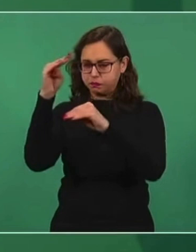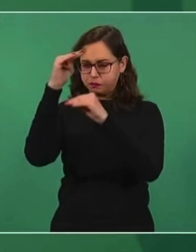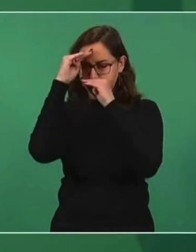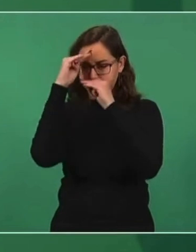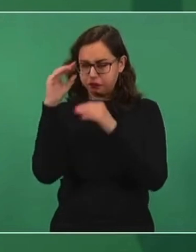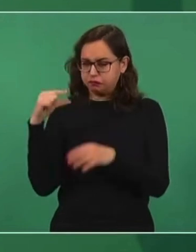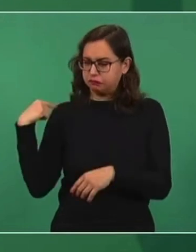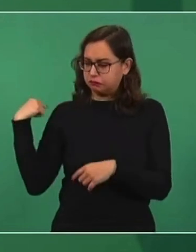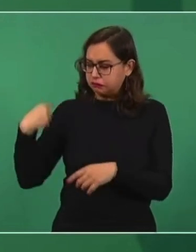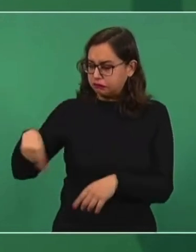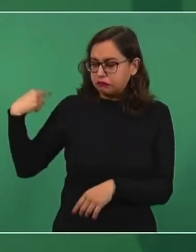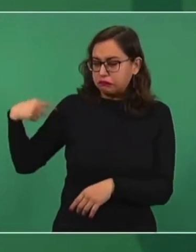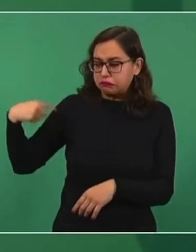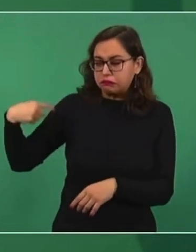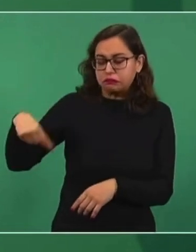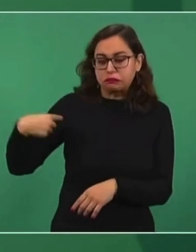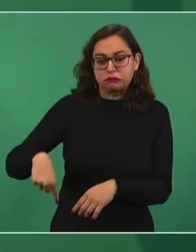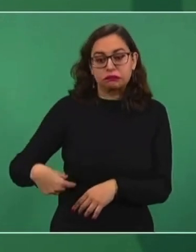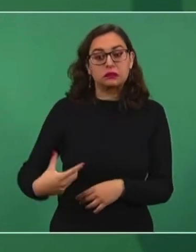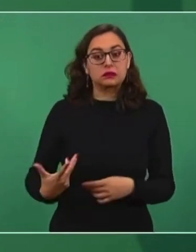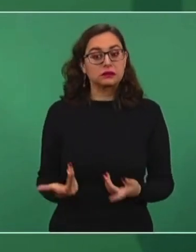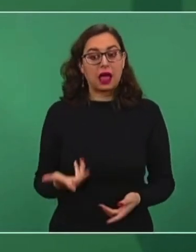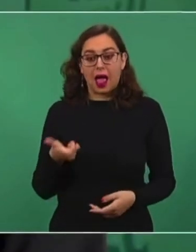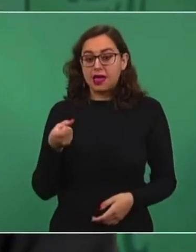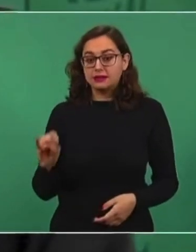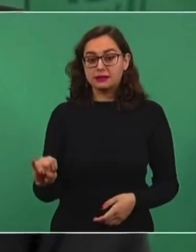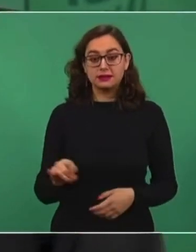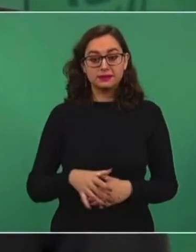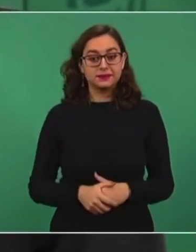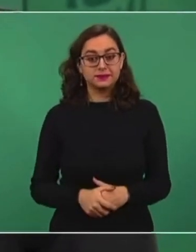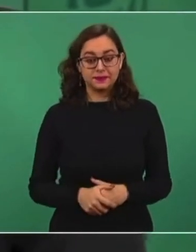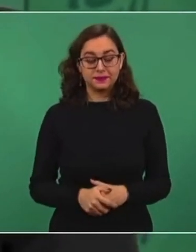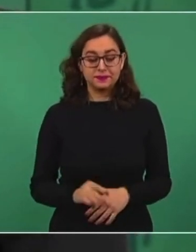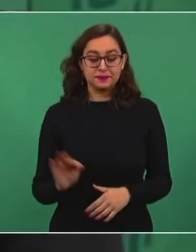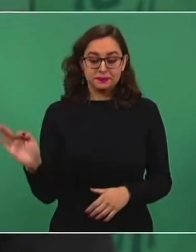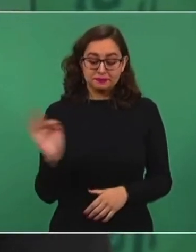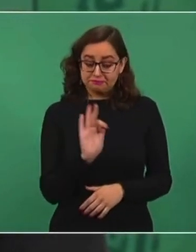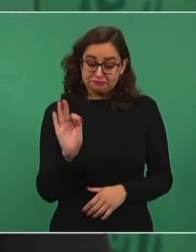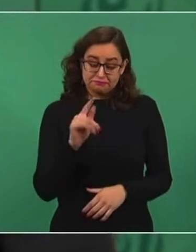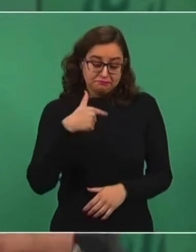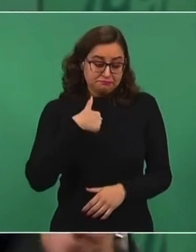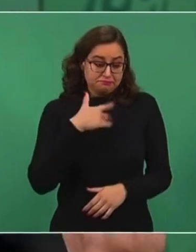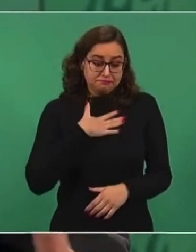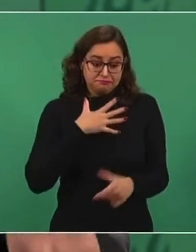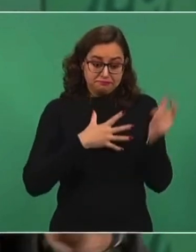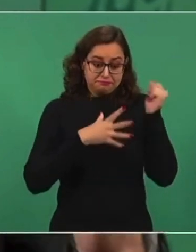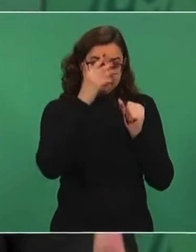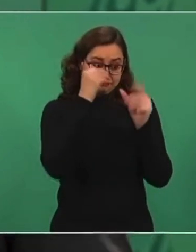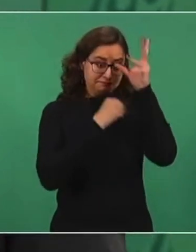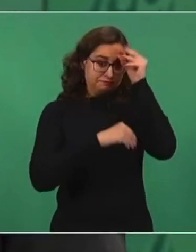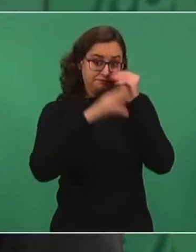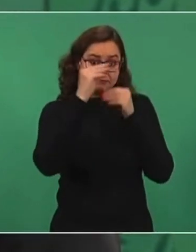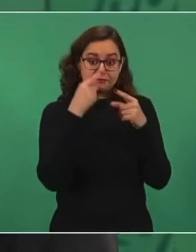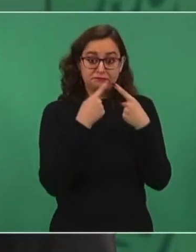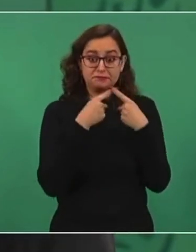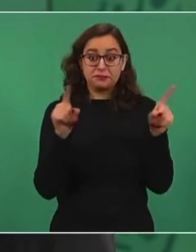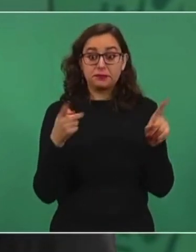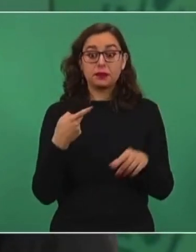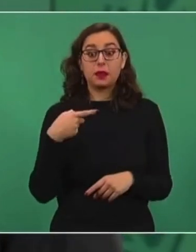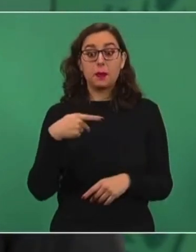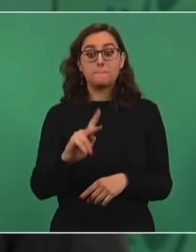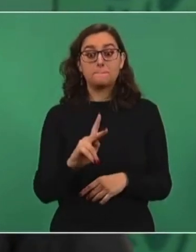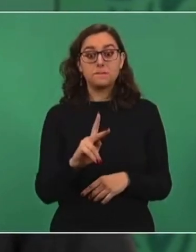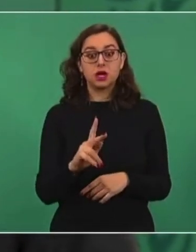Quizá porque yo tengo otra formación, pero en el caso del Movimiento de las Mujeres,